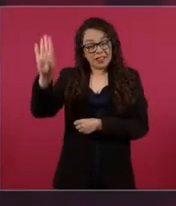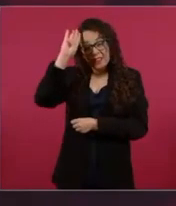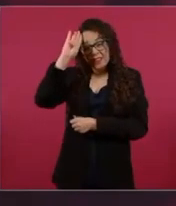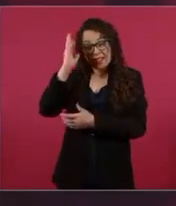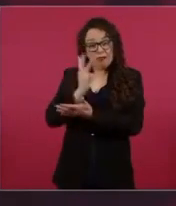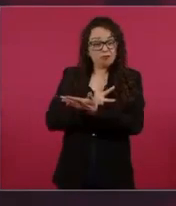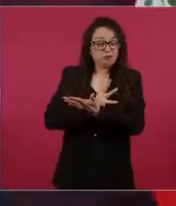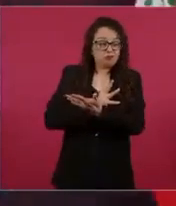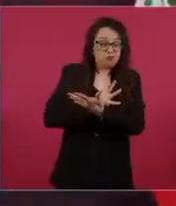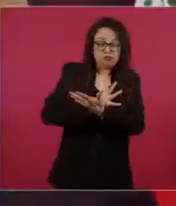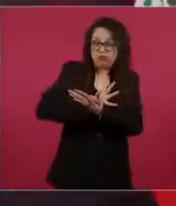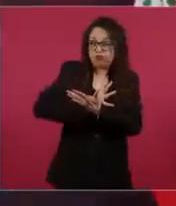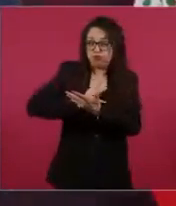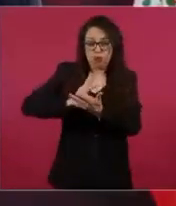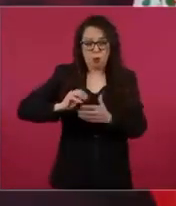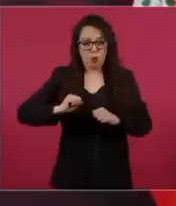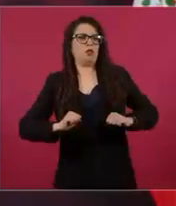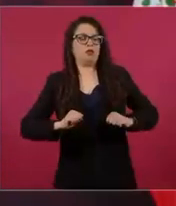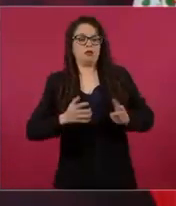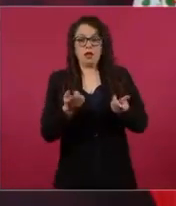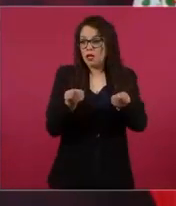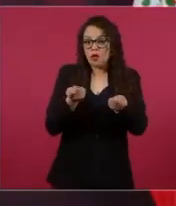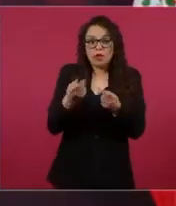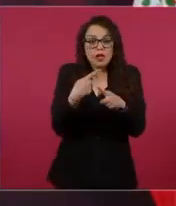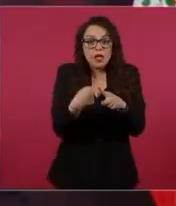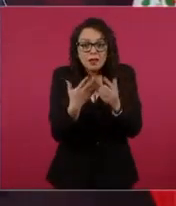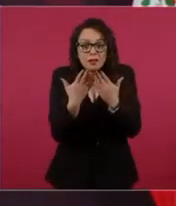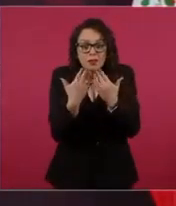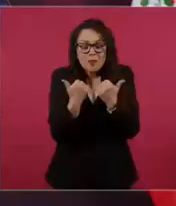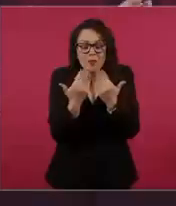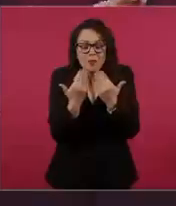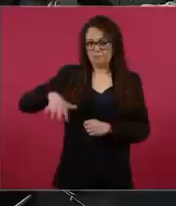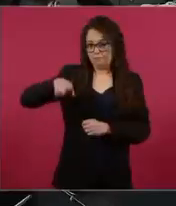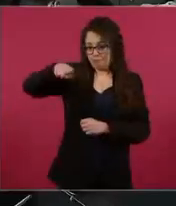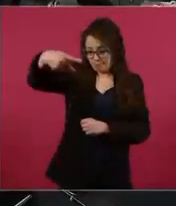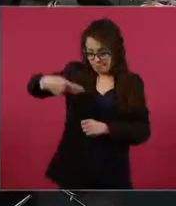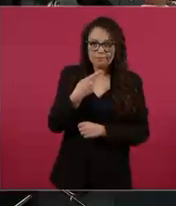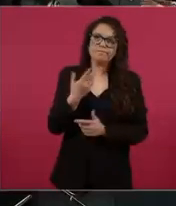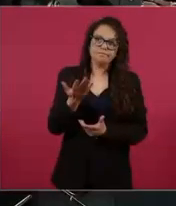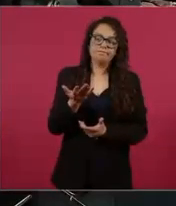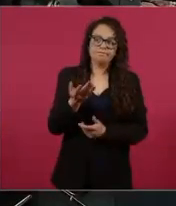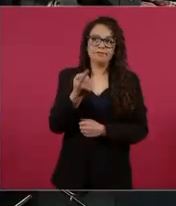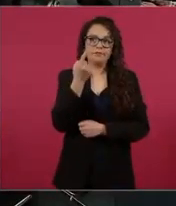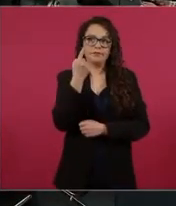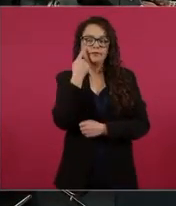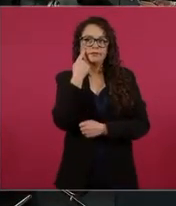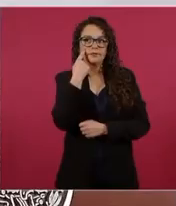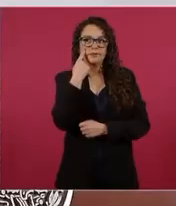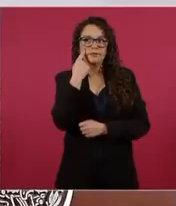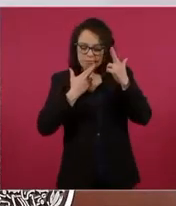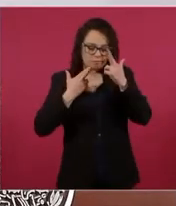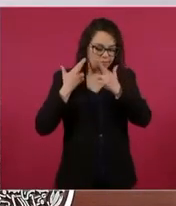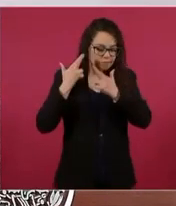control. Hablando de los contrapesos, no tienen ningún contrapeso. A lo mejor si se hace una